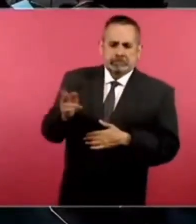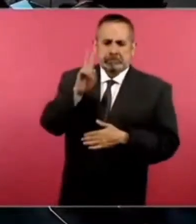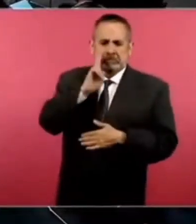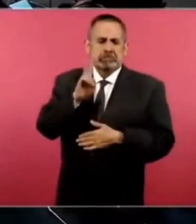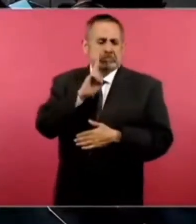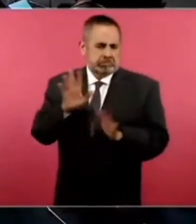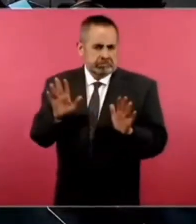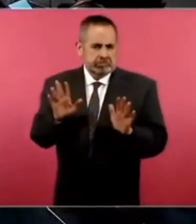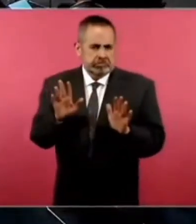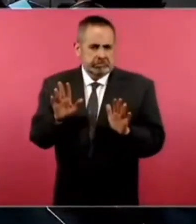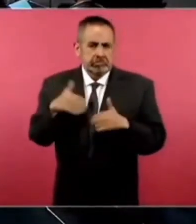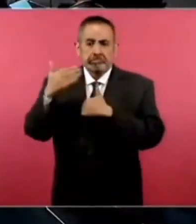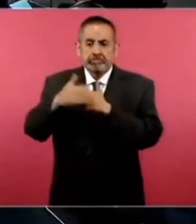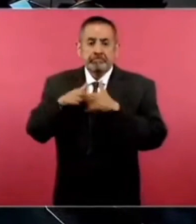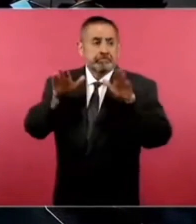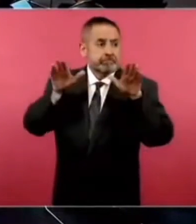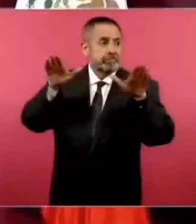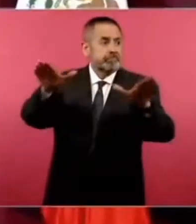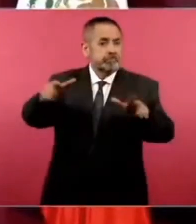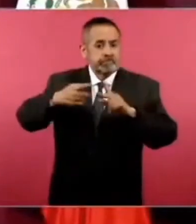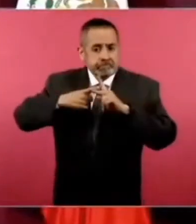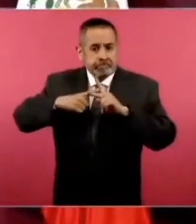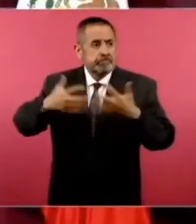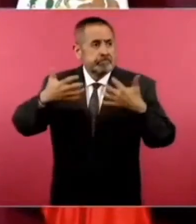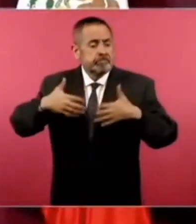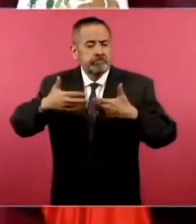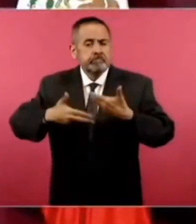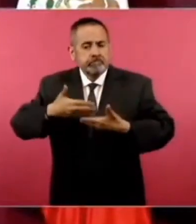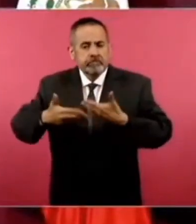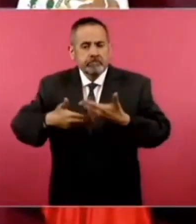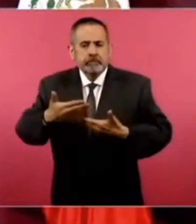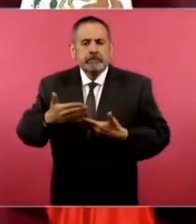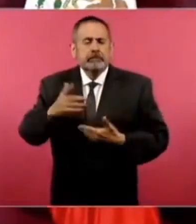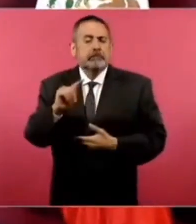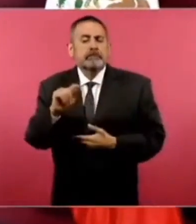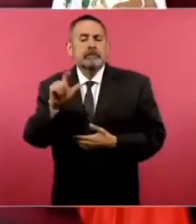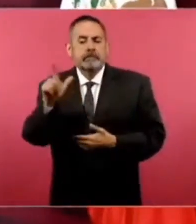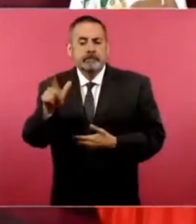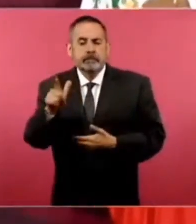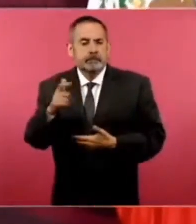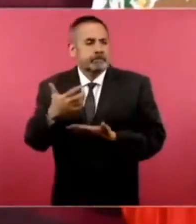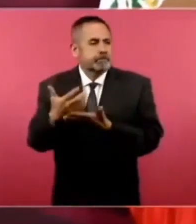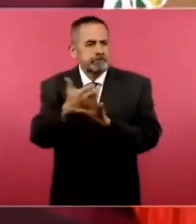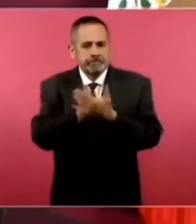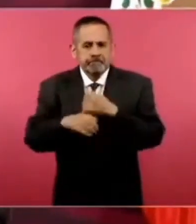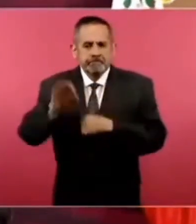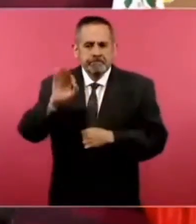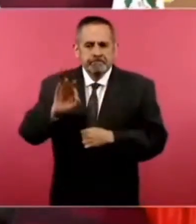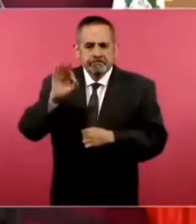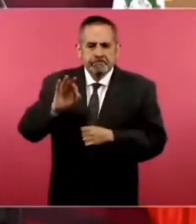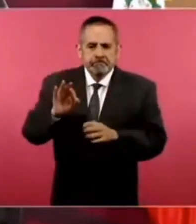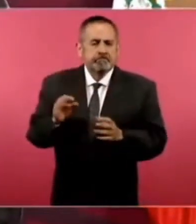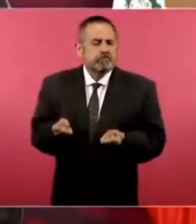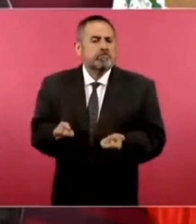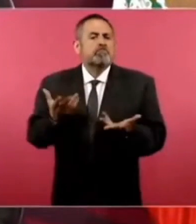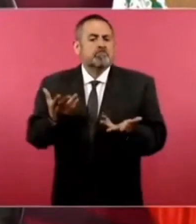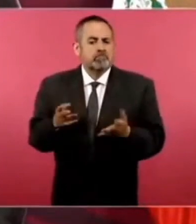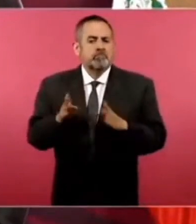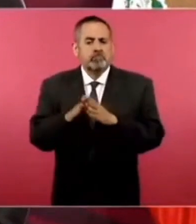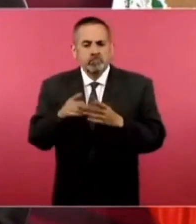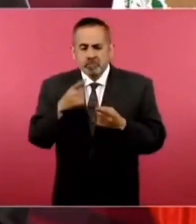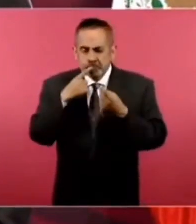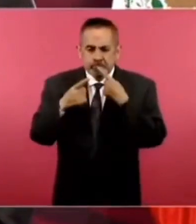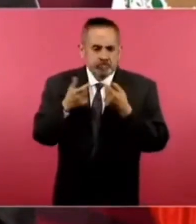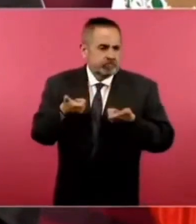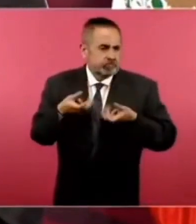cuando empiece a operar la empresa, cómo vamos a salir